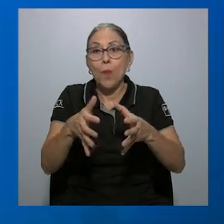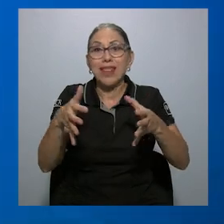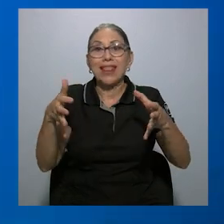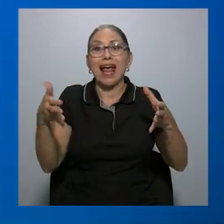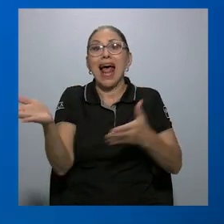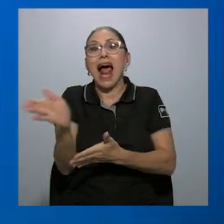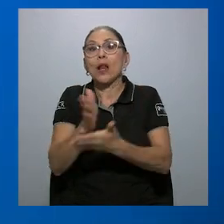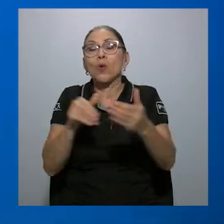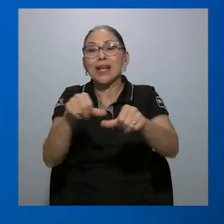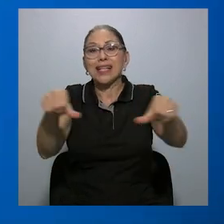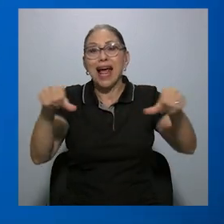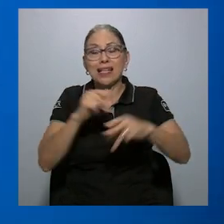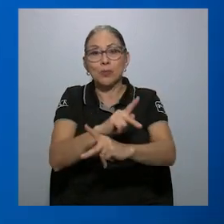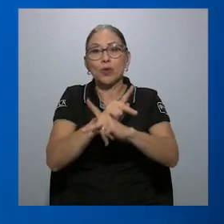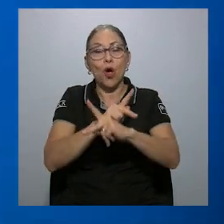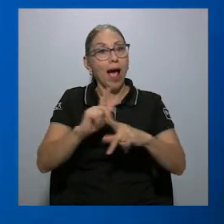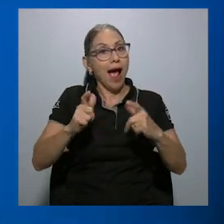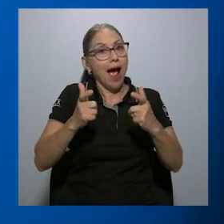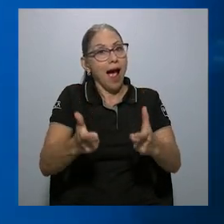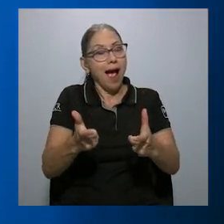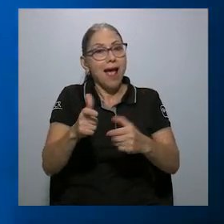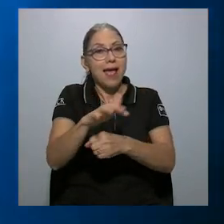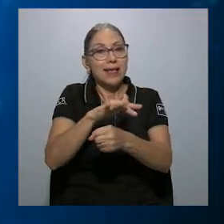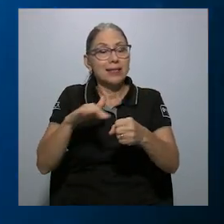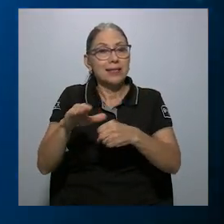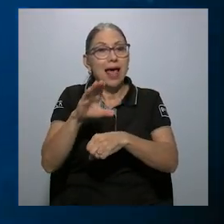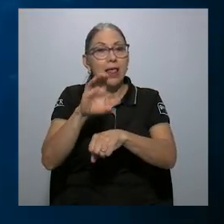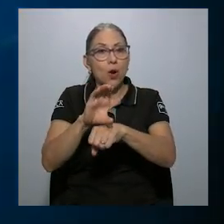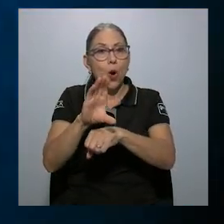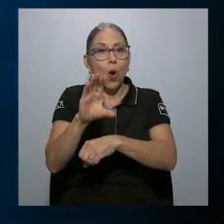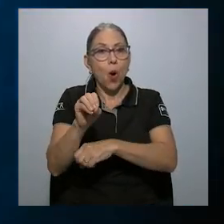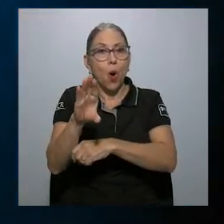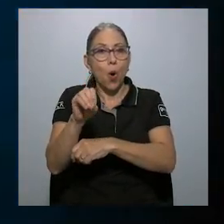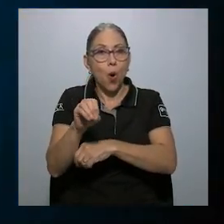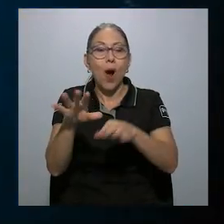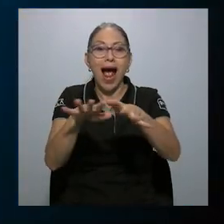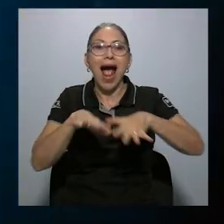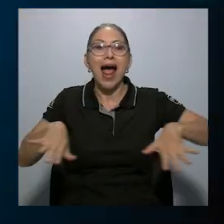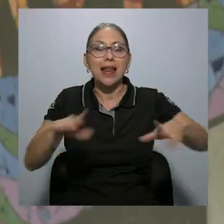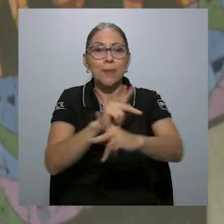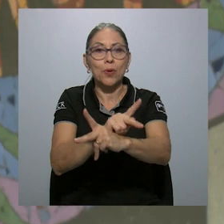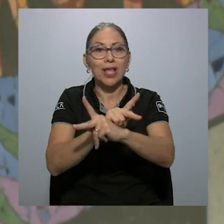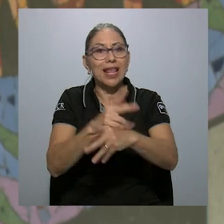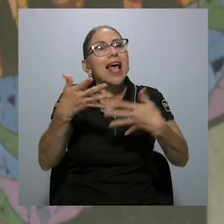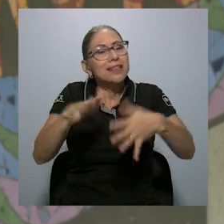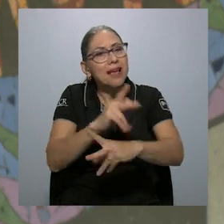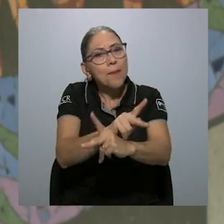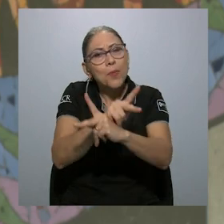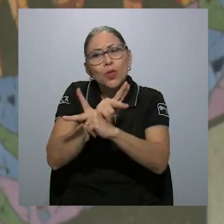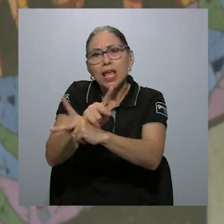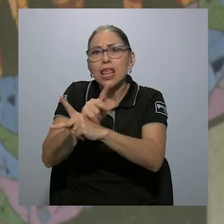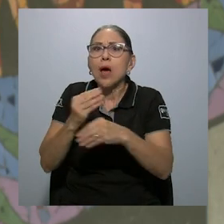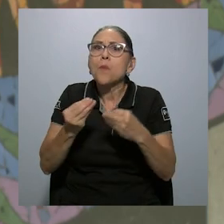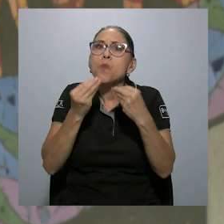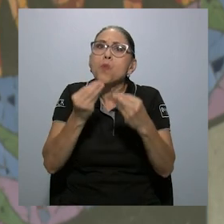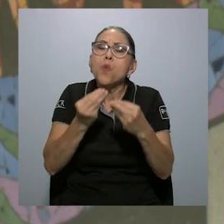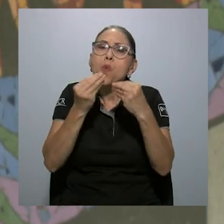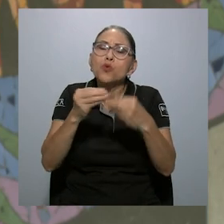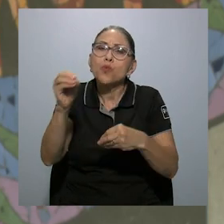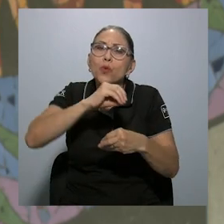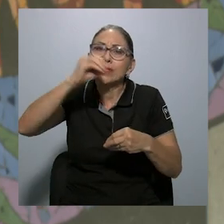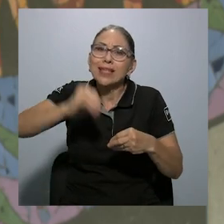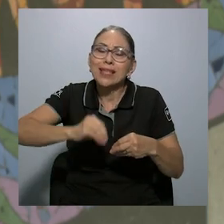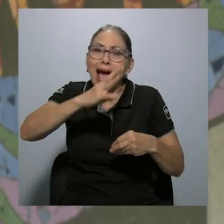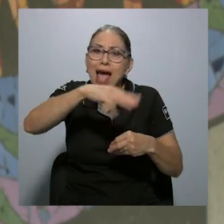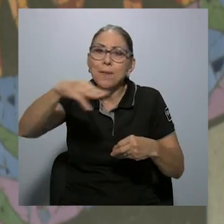áreas protegidas. Afortunadamente la Isla del Coco es un área protegida que ya está protegiendo una gran porción de nuestro océano en Costa